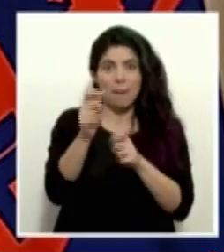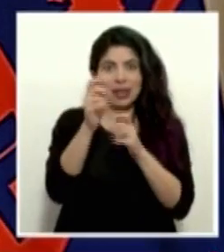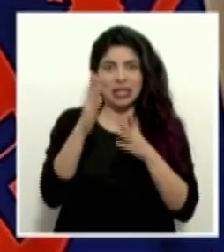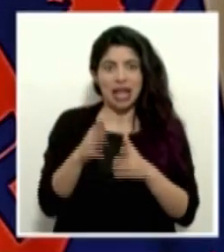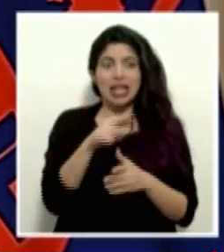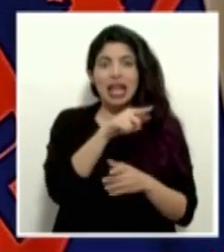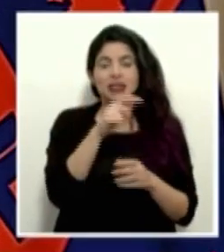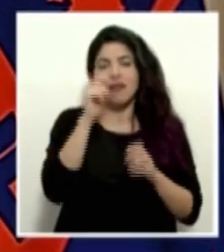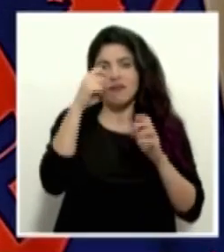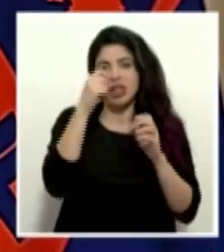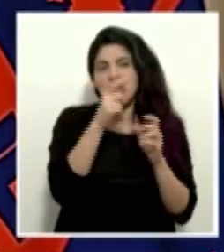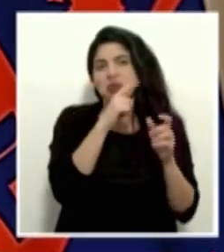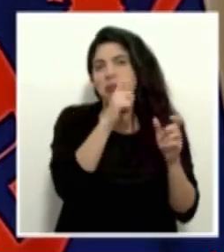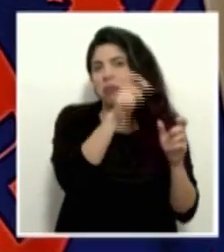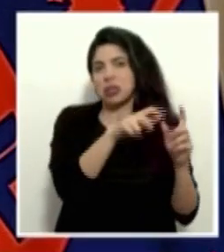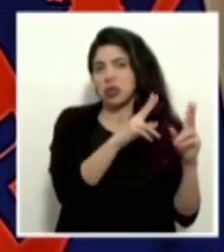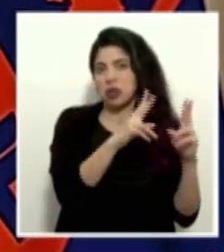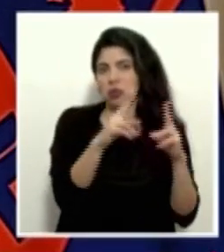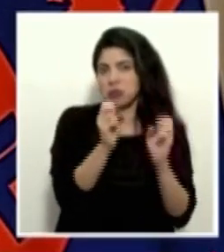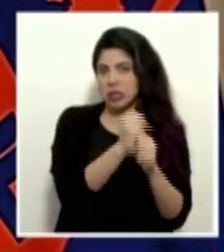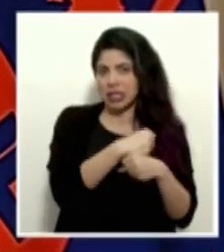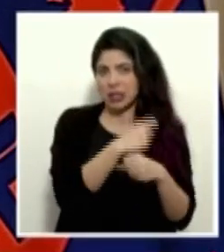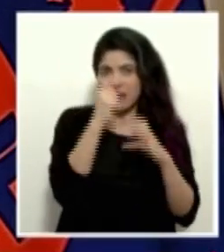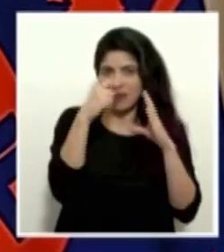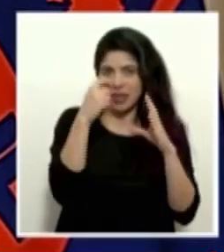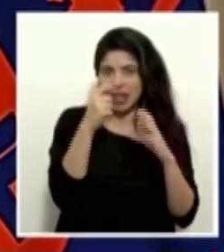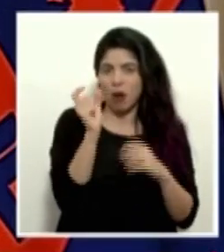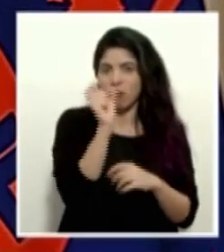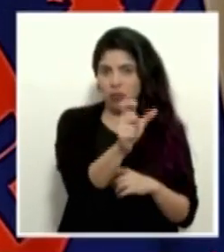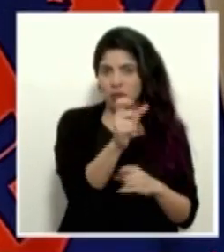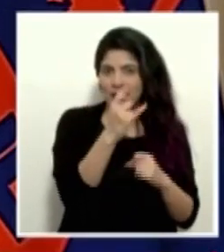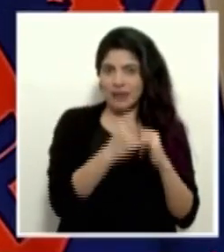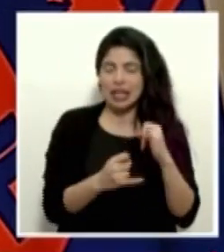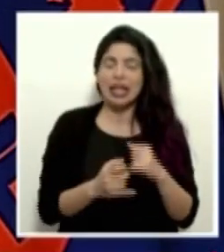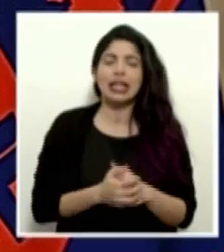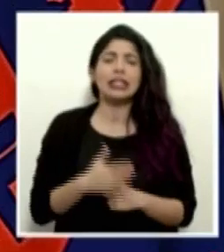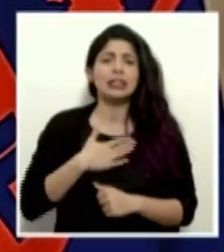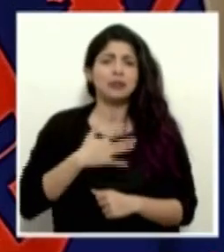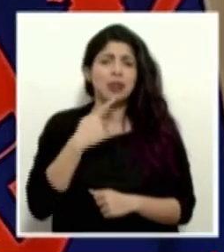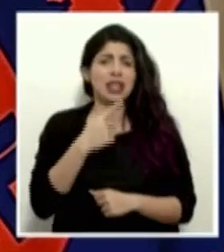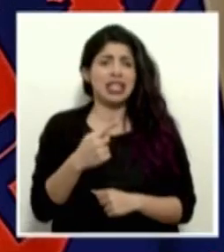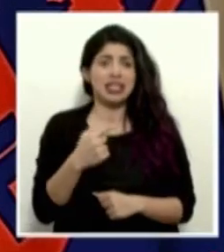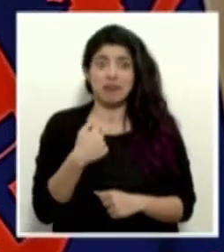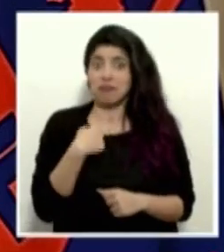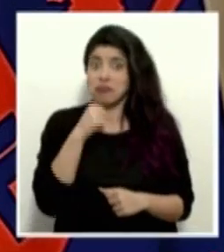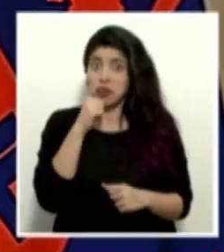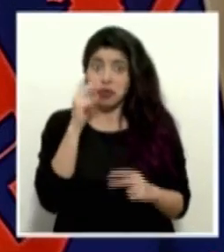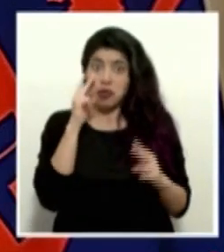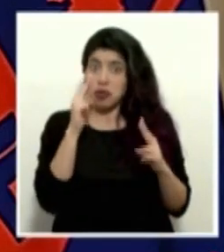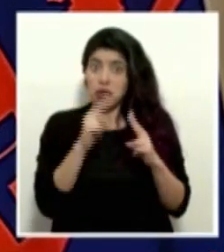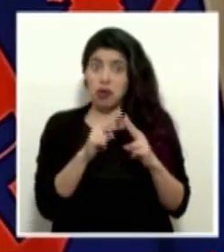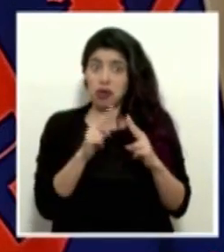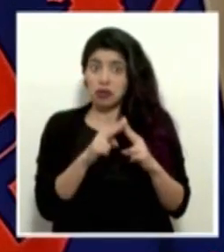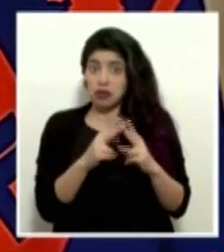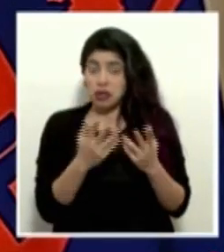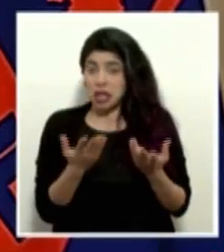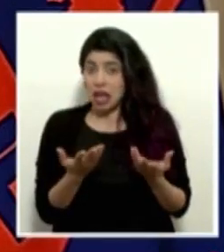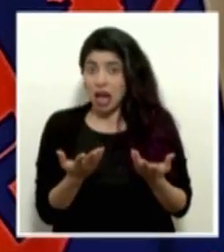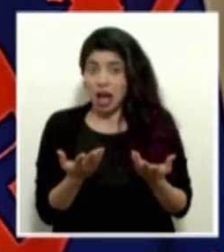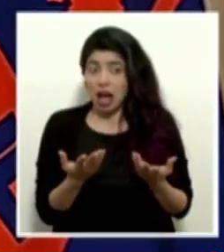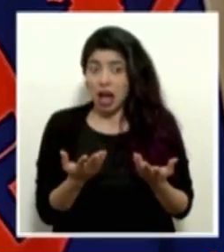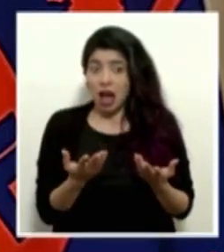producido. Yo quiero decir que ni conocía la afición o